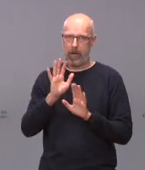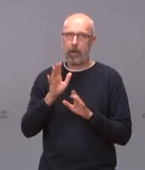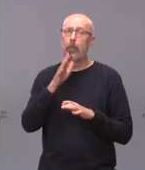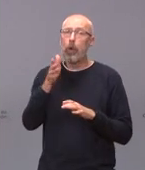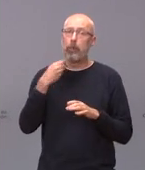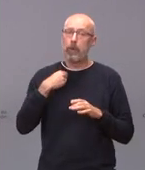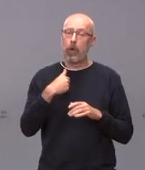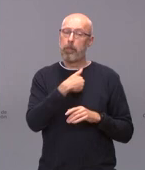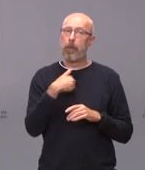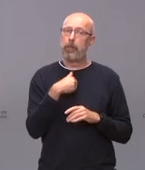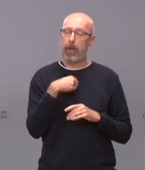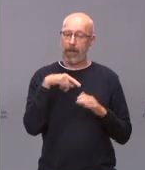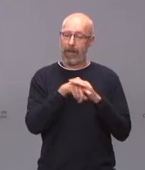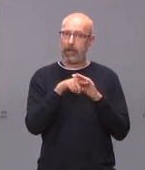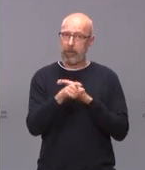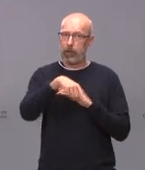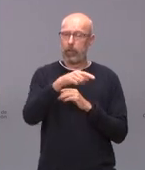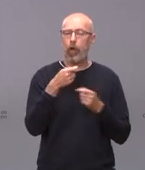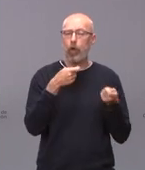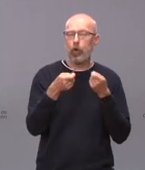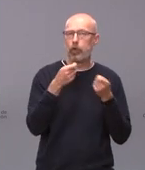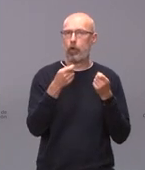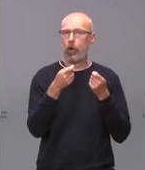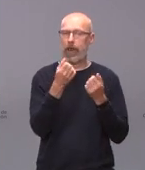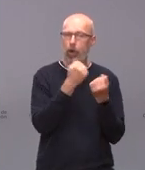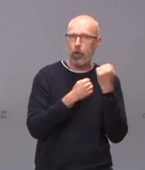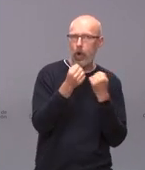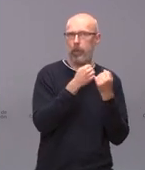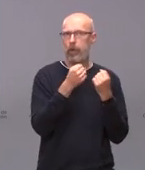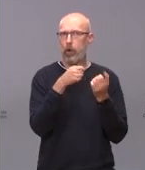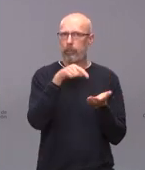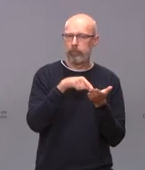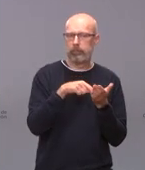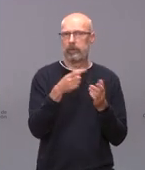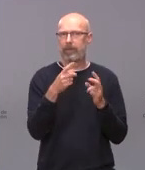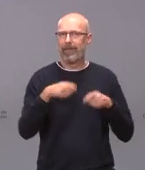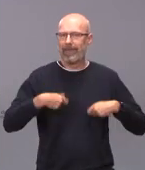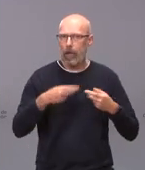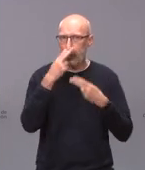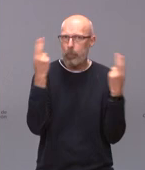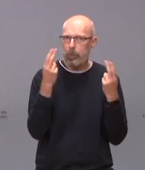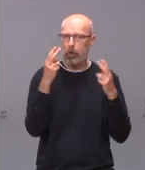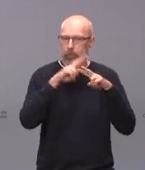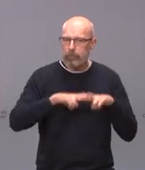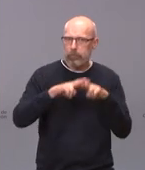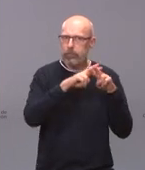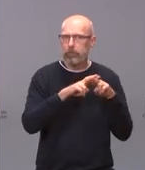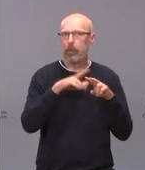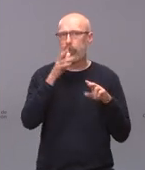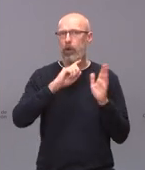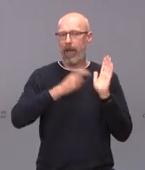controles económico presupuestarios o fiscalizaciones del gasto público en el ámbito de las competencias que les marca la ley